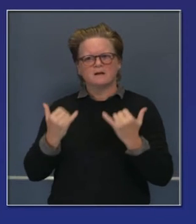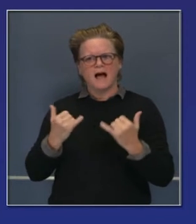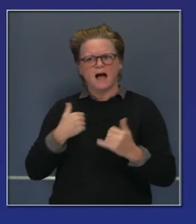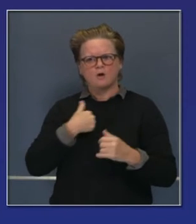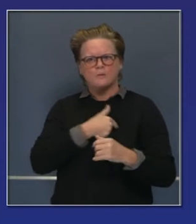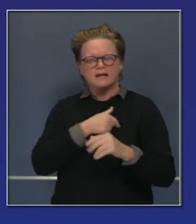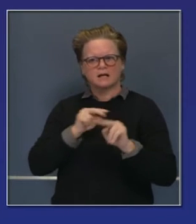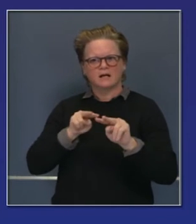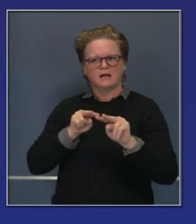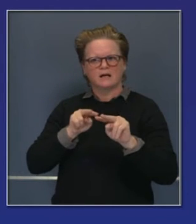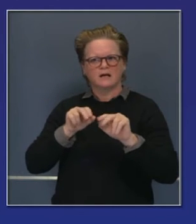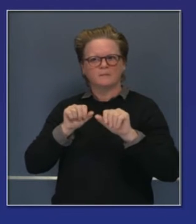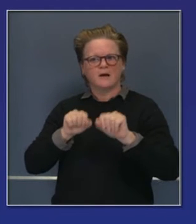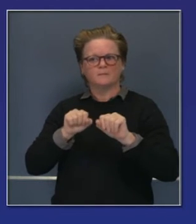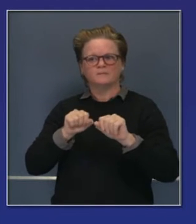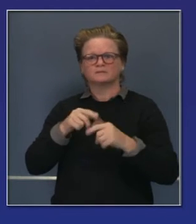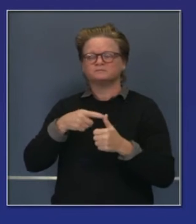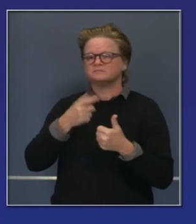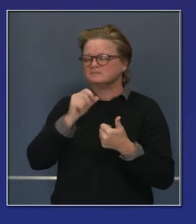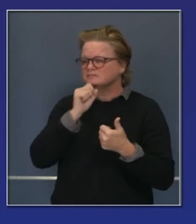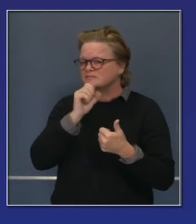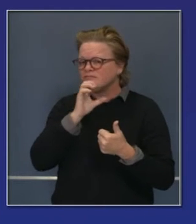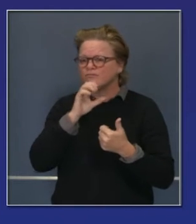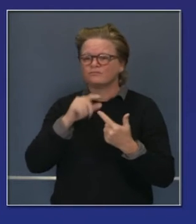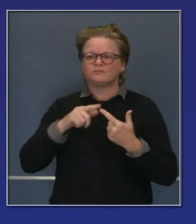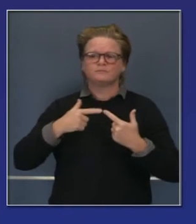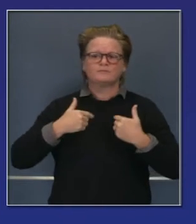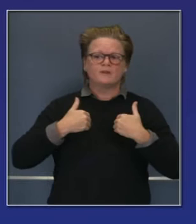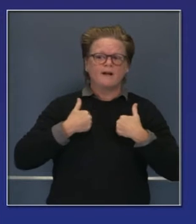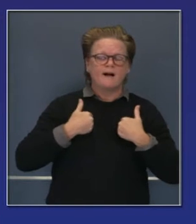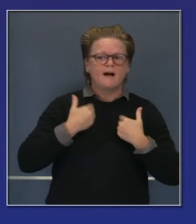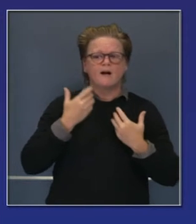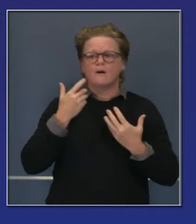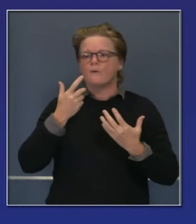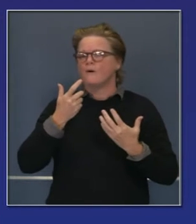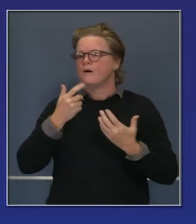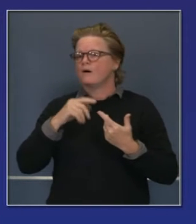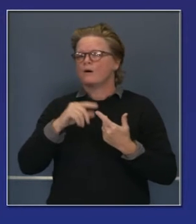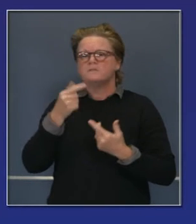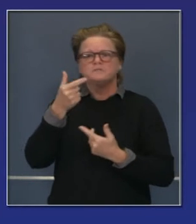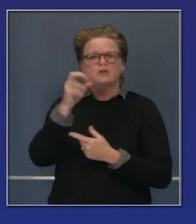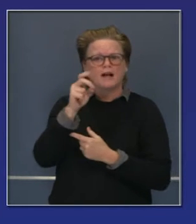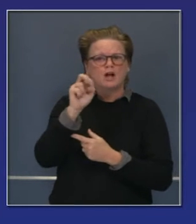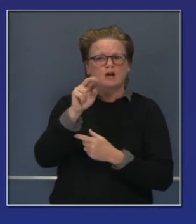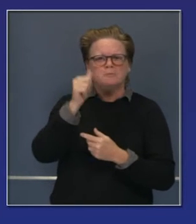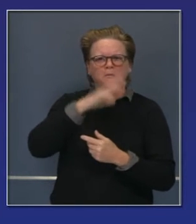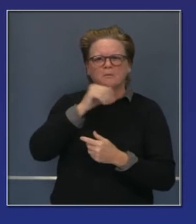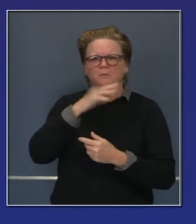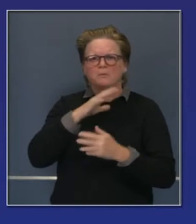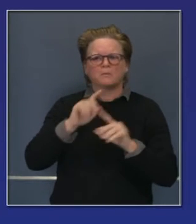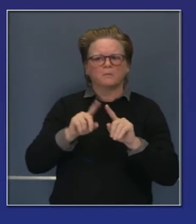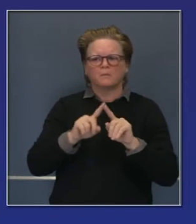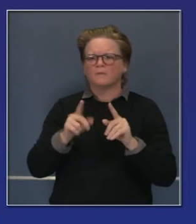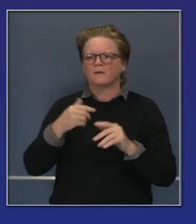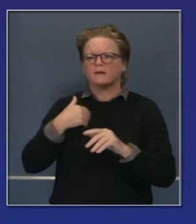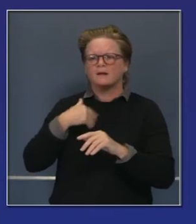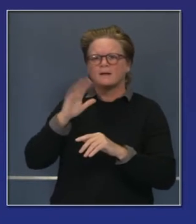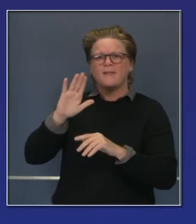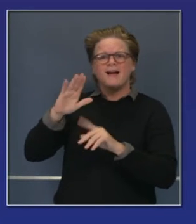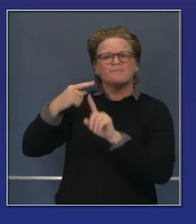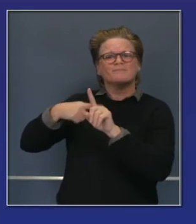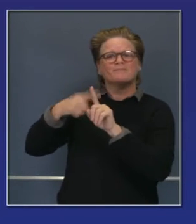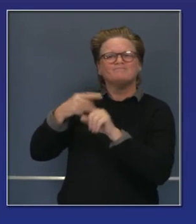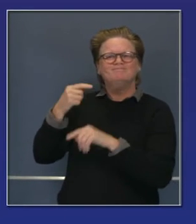edad o género sexual, se verán impactados por esta decisión. también personas que tengan hijos, especialmente